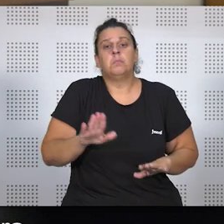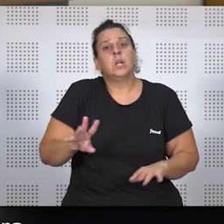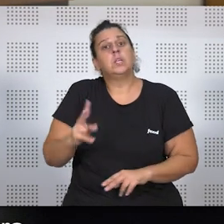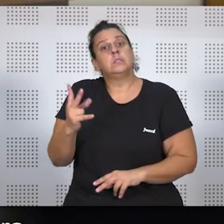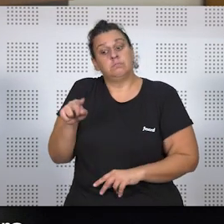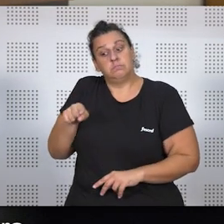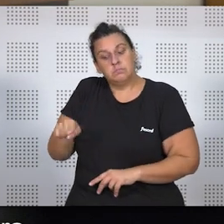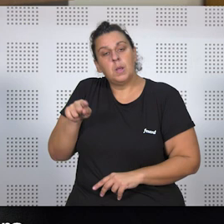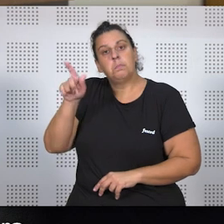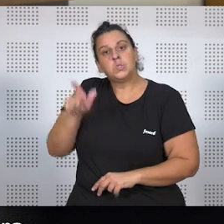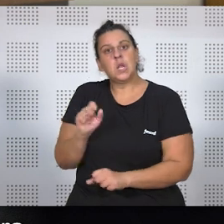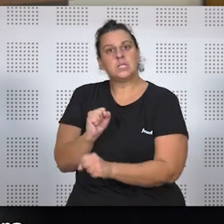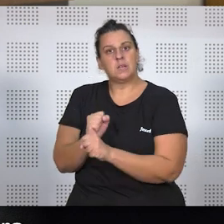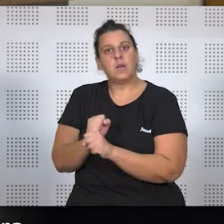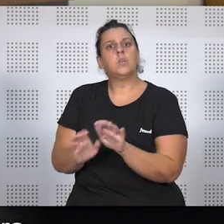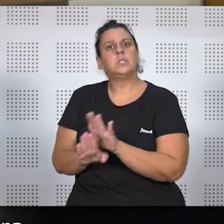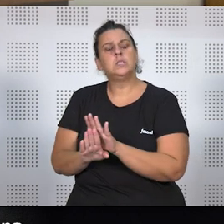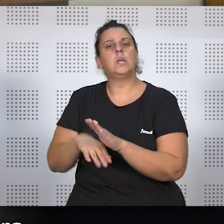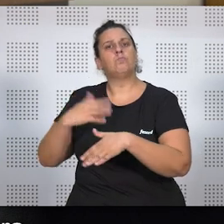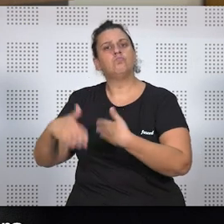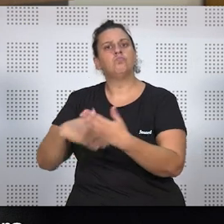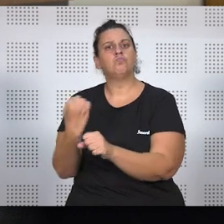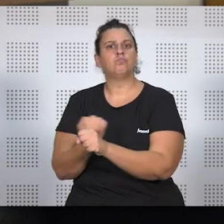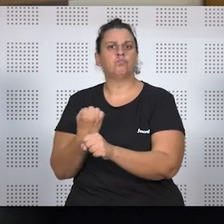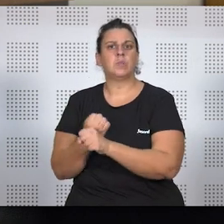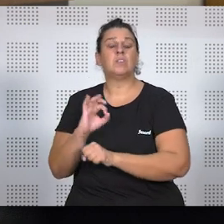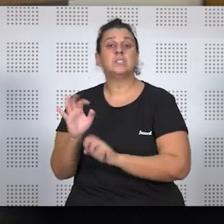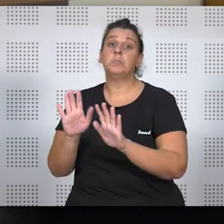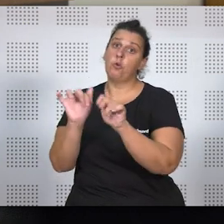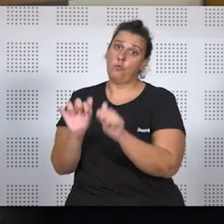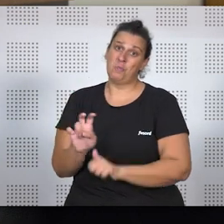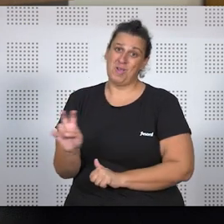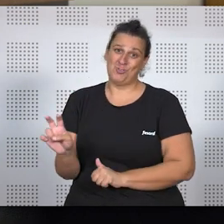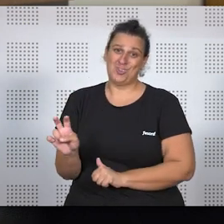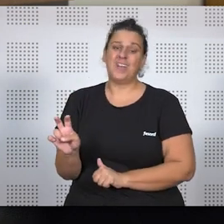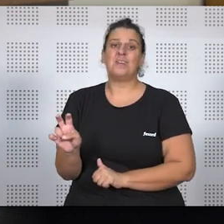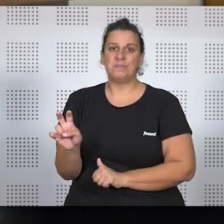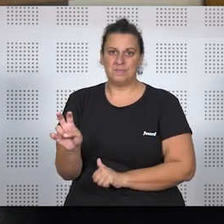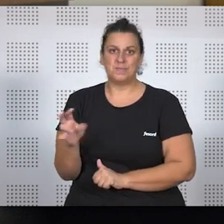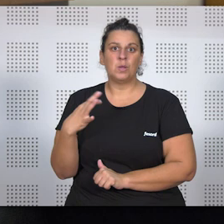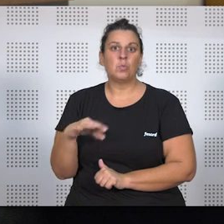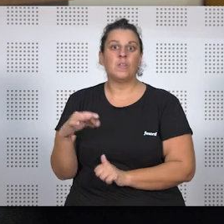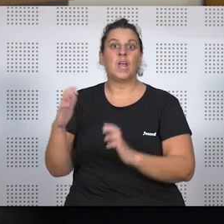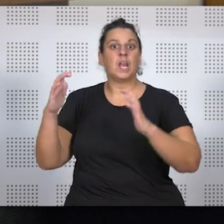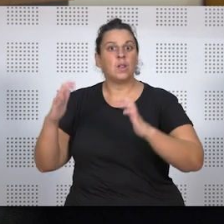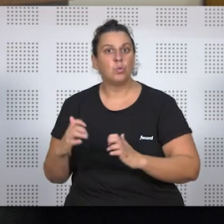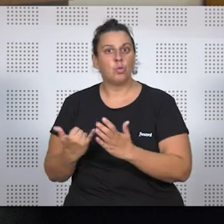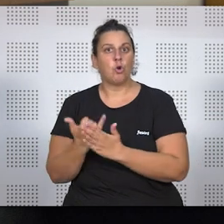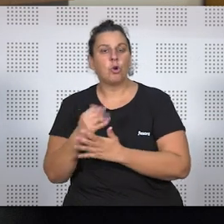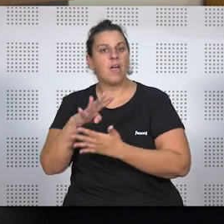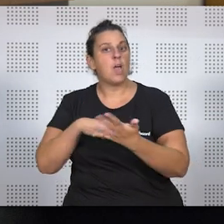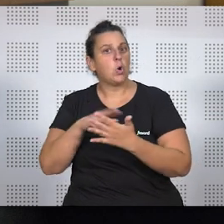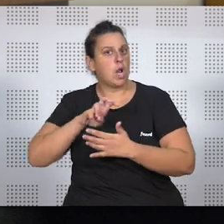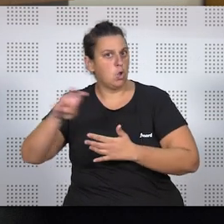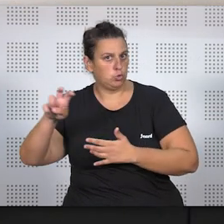segundos, la persona trabajadora sigue desempeñando sus servicios, pero de otra forma, bien con una reducción, con otro horario, etc.